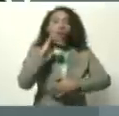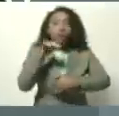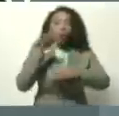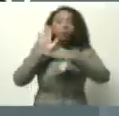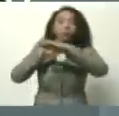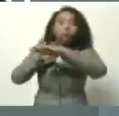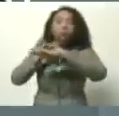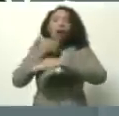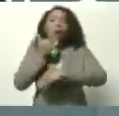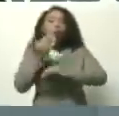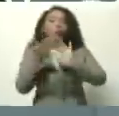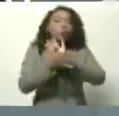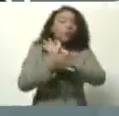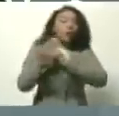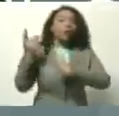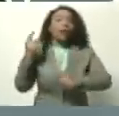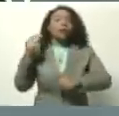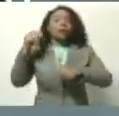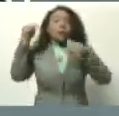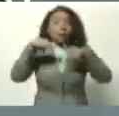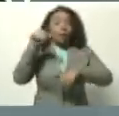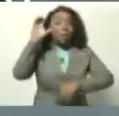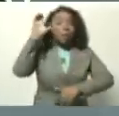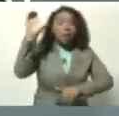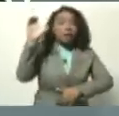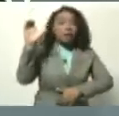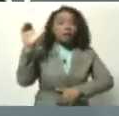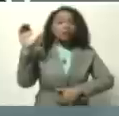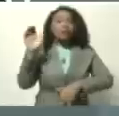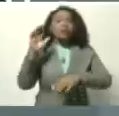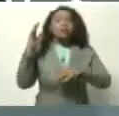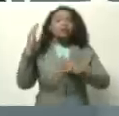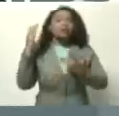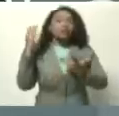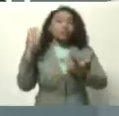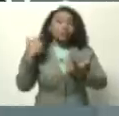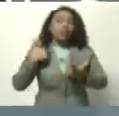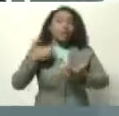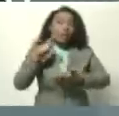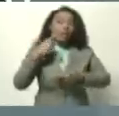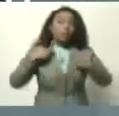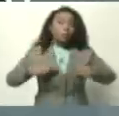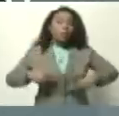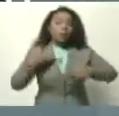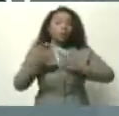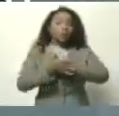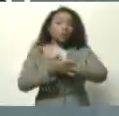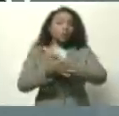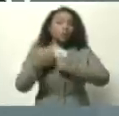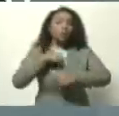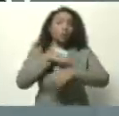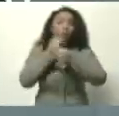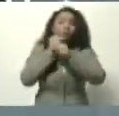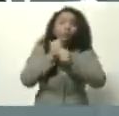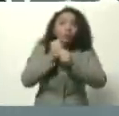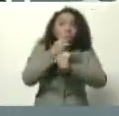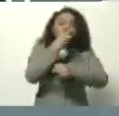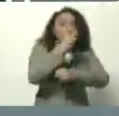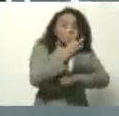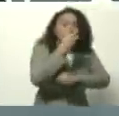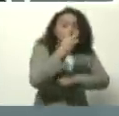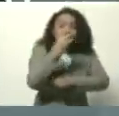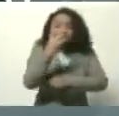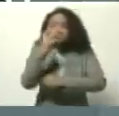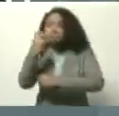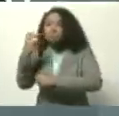que el oriente del país tiende a normalizarse y nosotros todavía estamos esperando el recorrido de